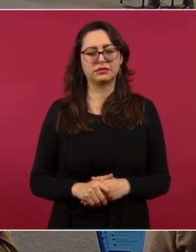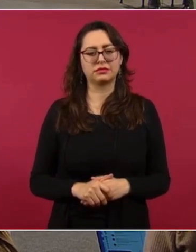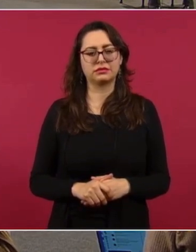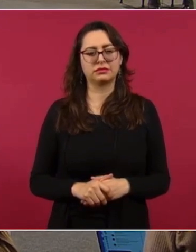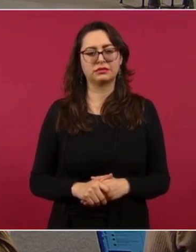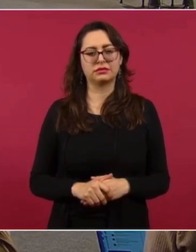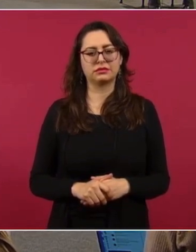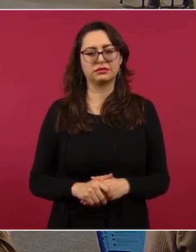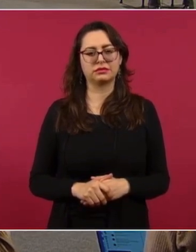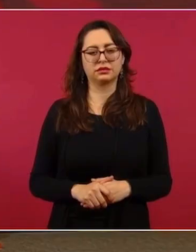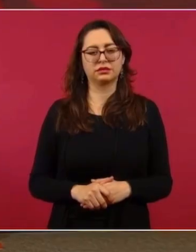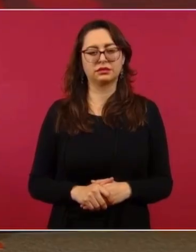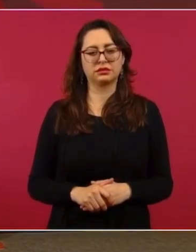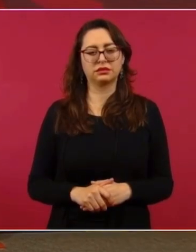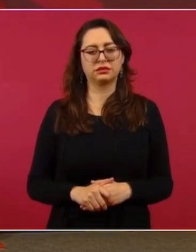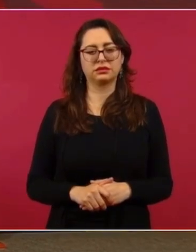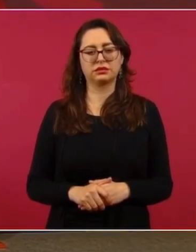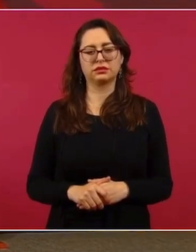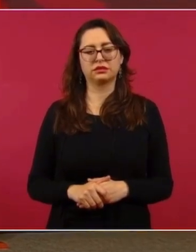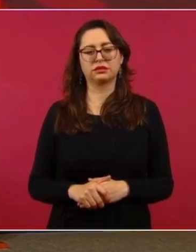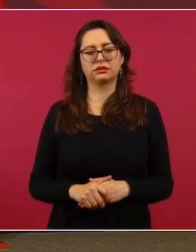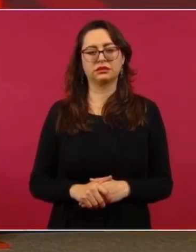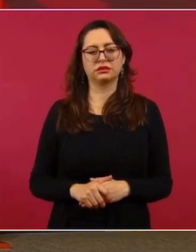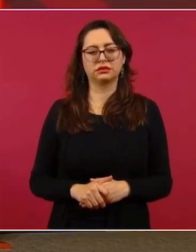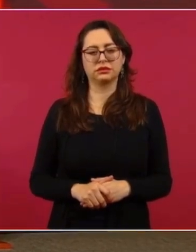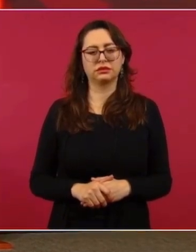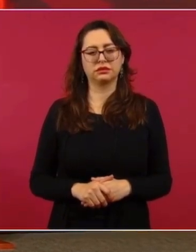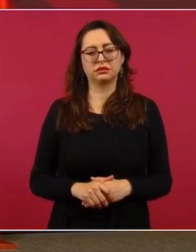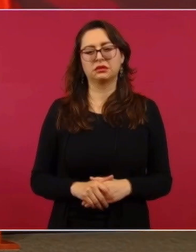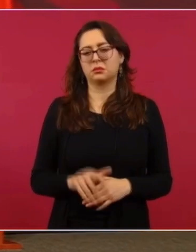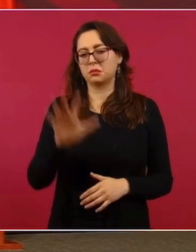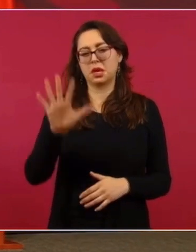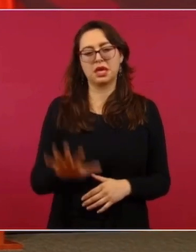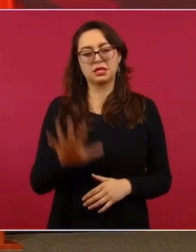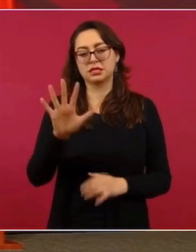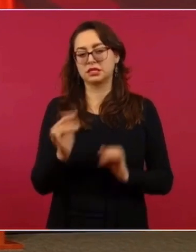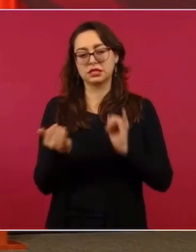Entonces, córrelo. Entonces, es parecido.